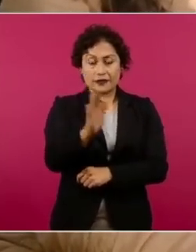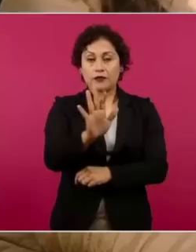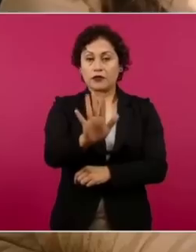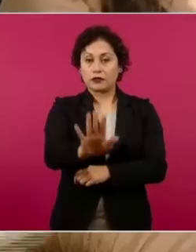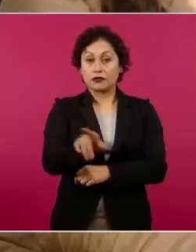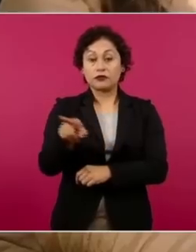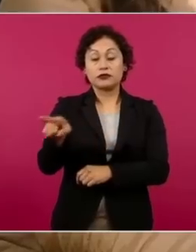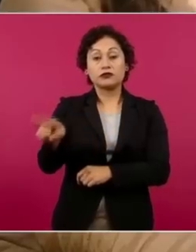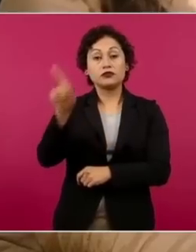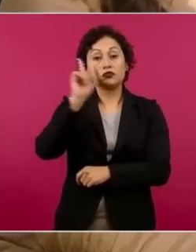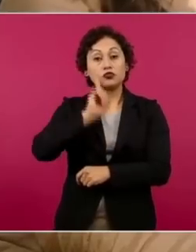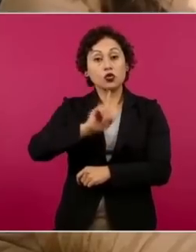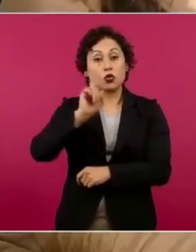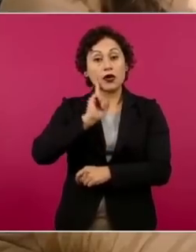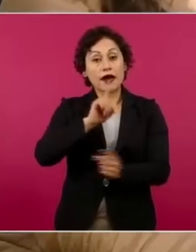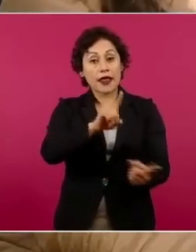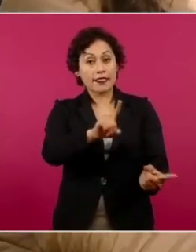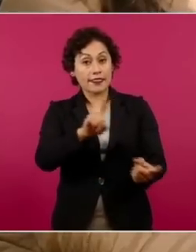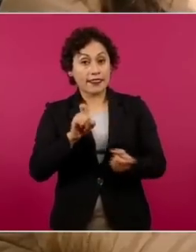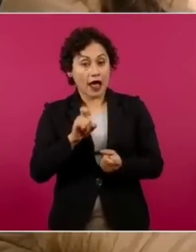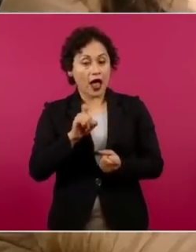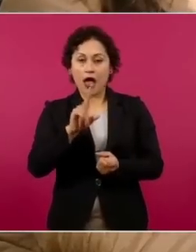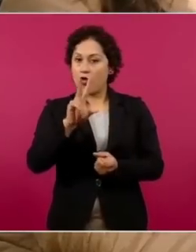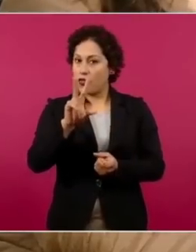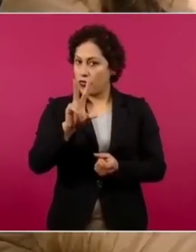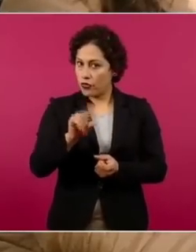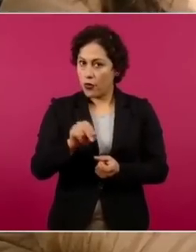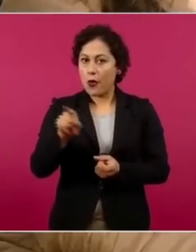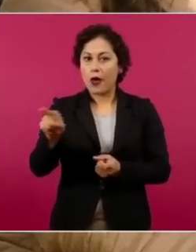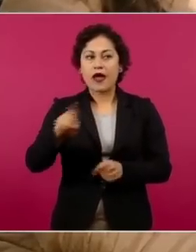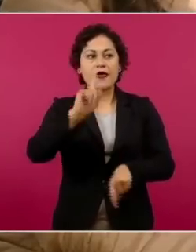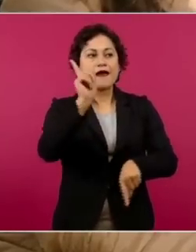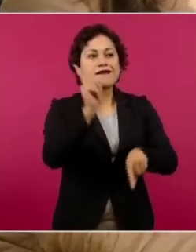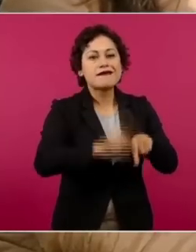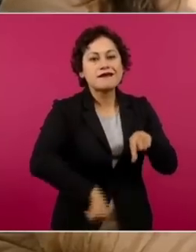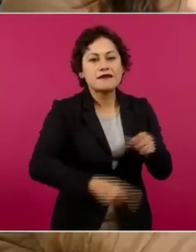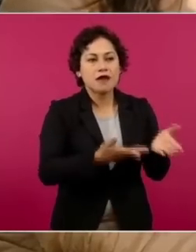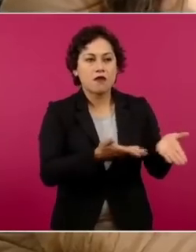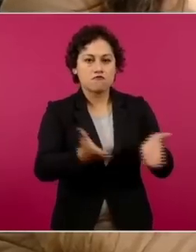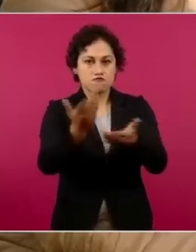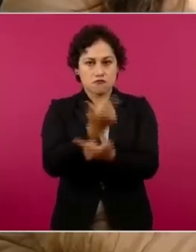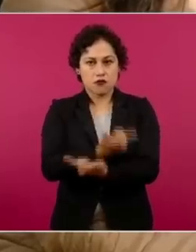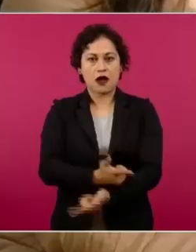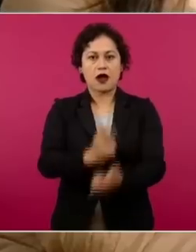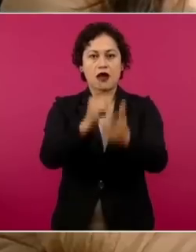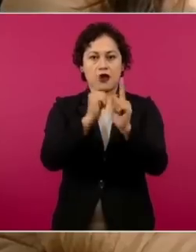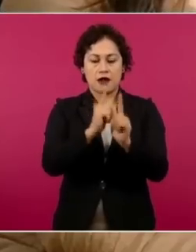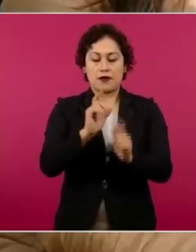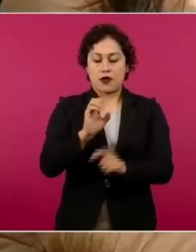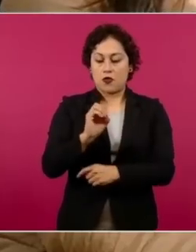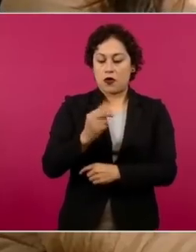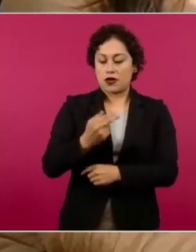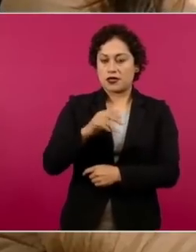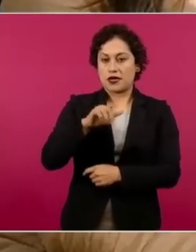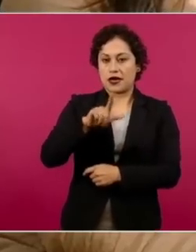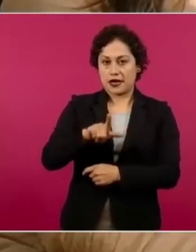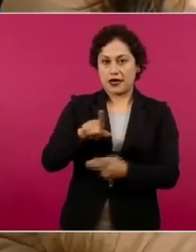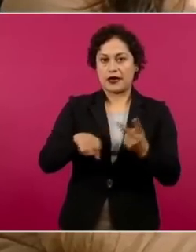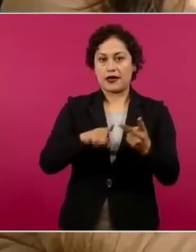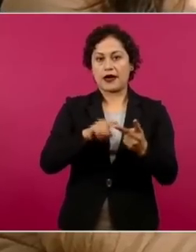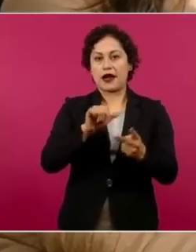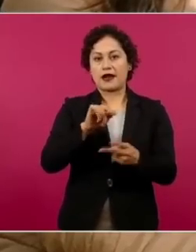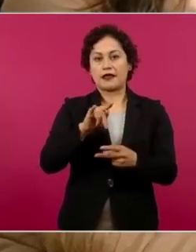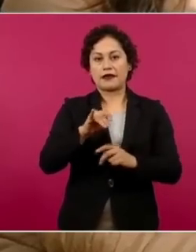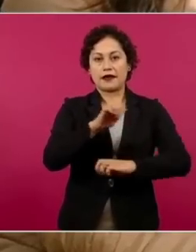levantaban las plumas. Y la acusación que le decía OHL y Aliática es que habían